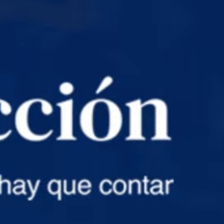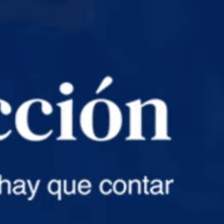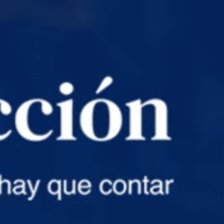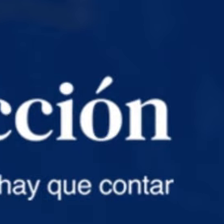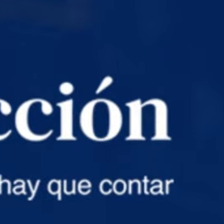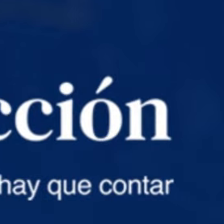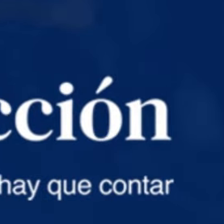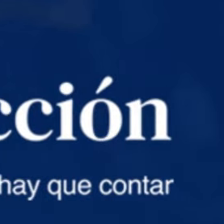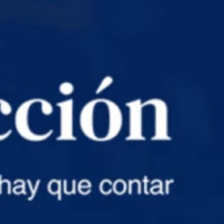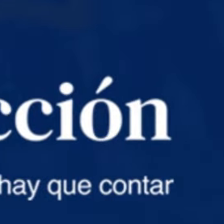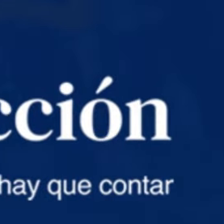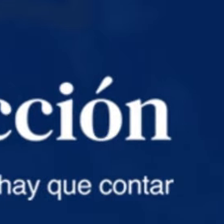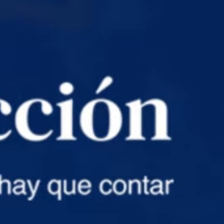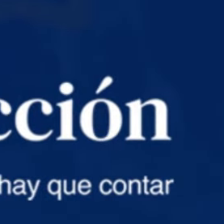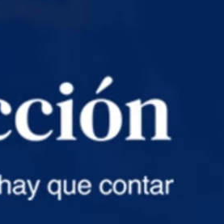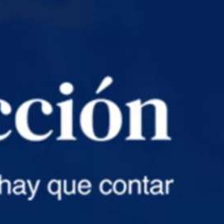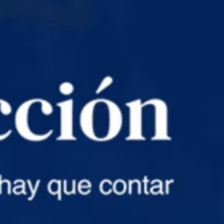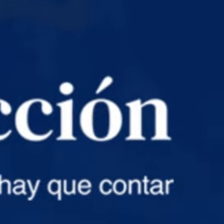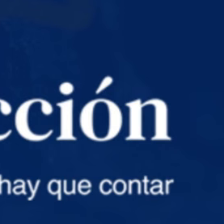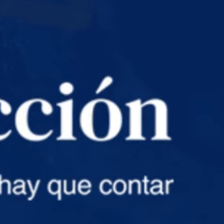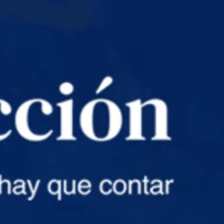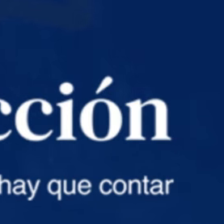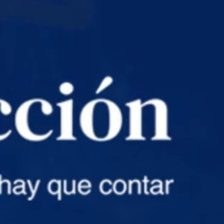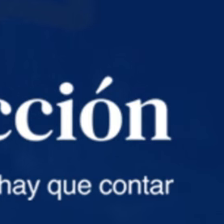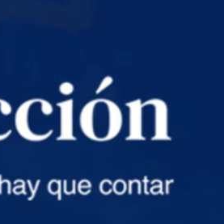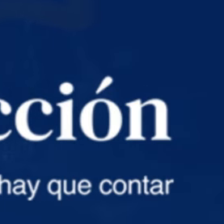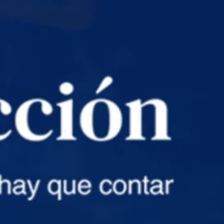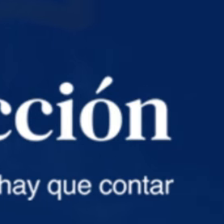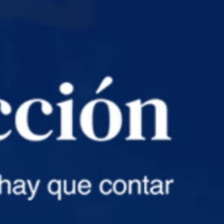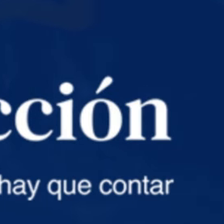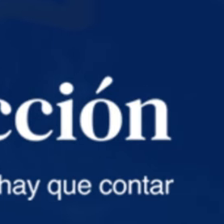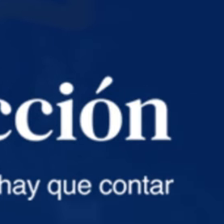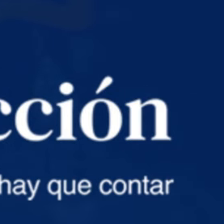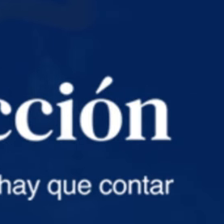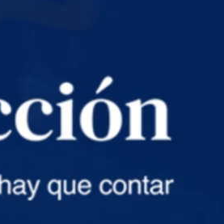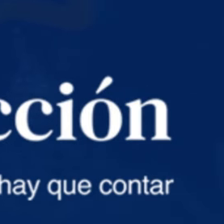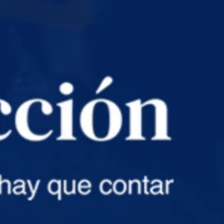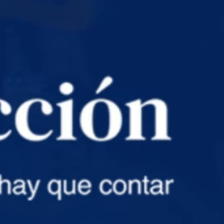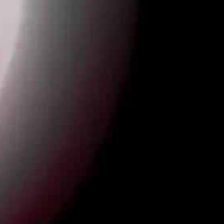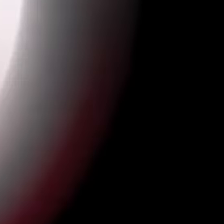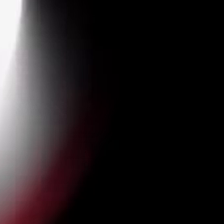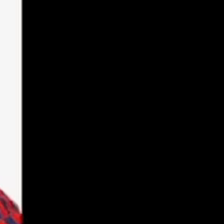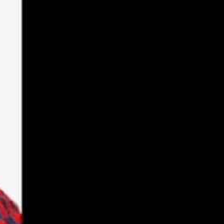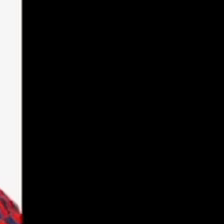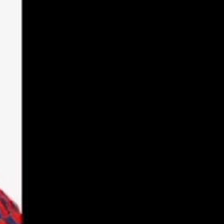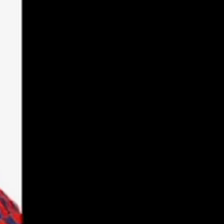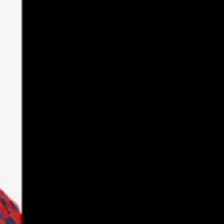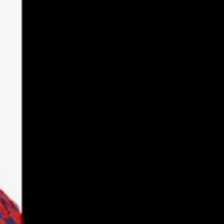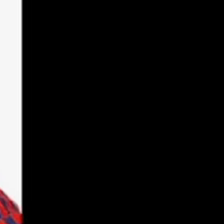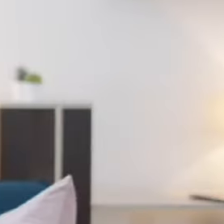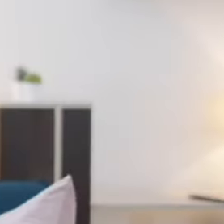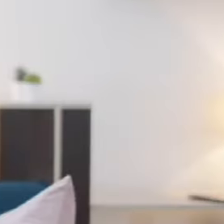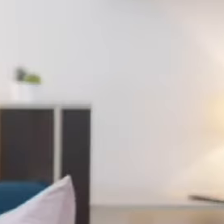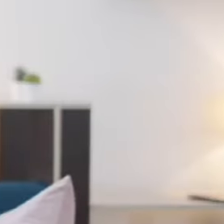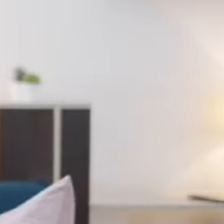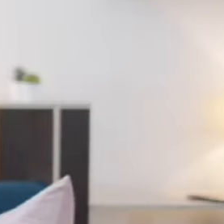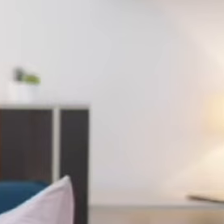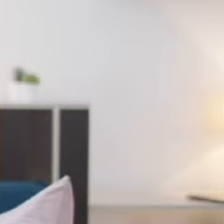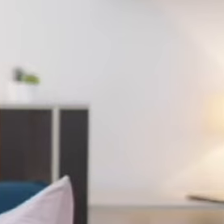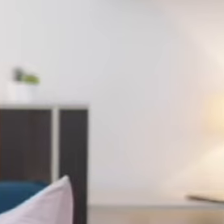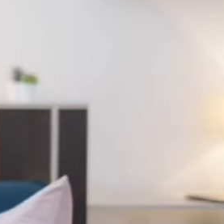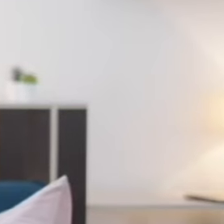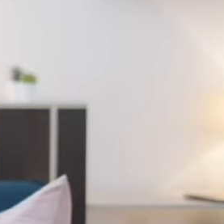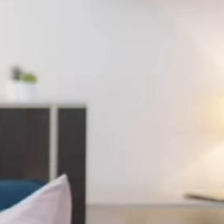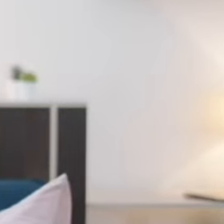Los titulares del Consejo de Gobierno son un servicio gratuito de La Reacción. Atención caballeros, ¿te cuesta